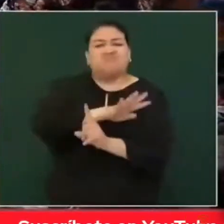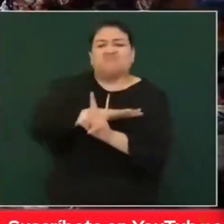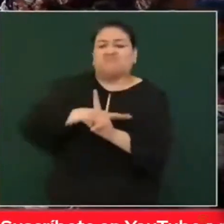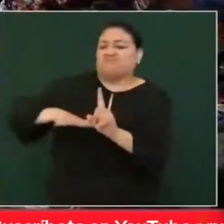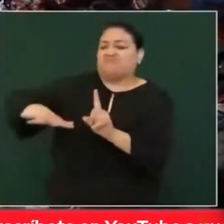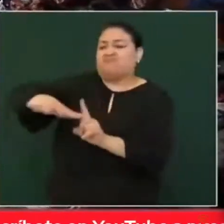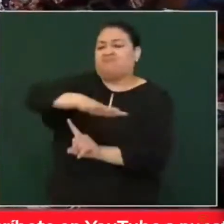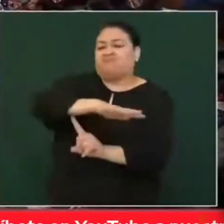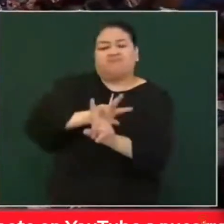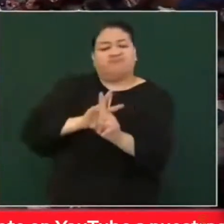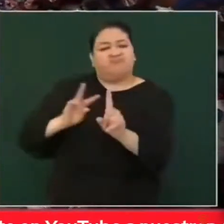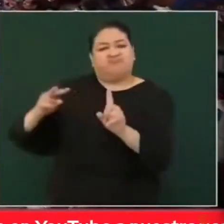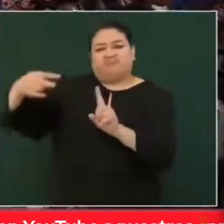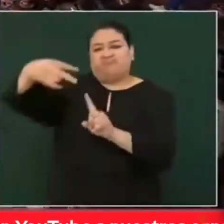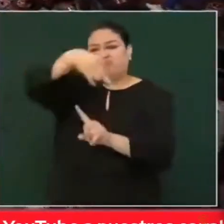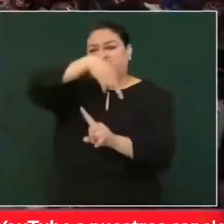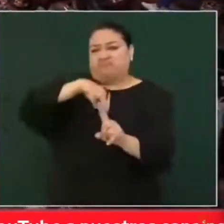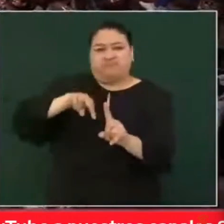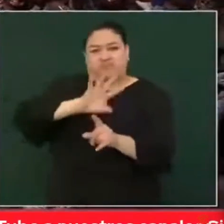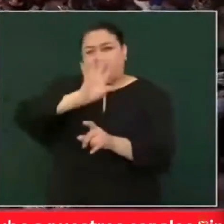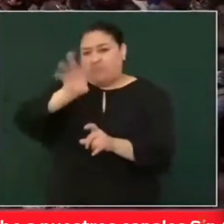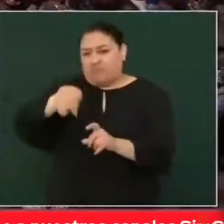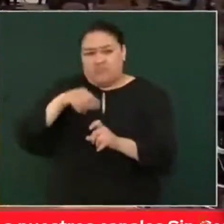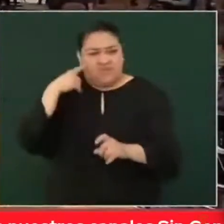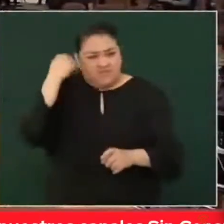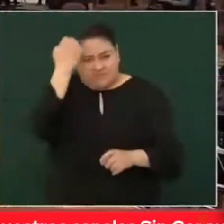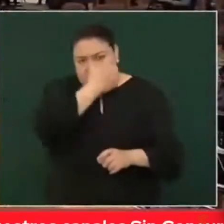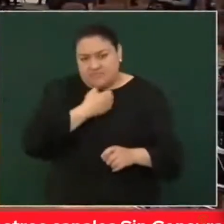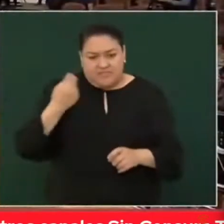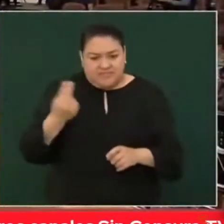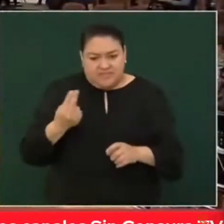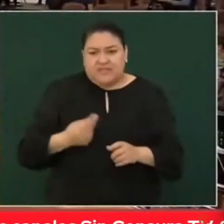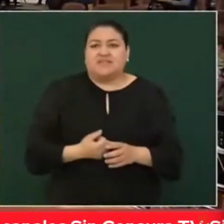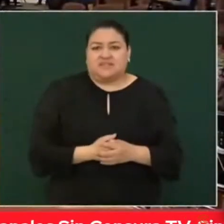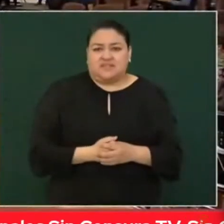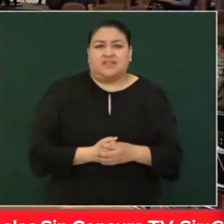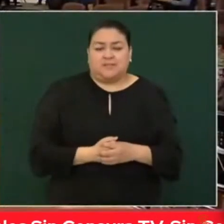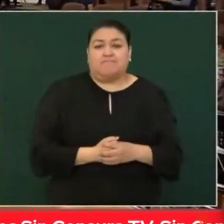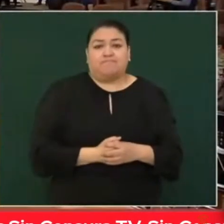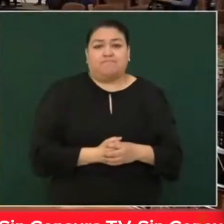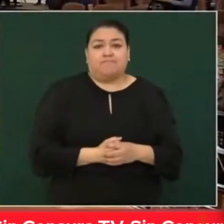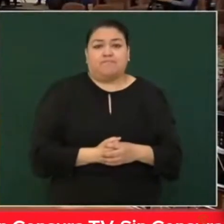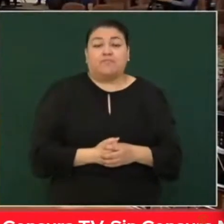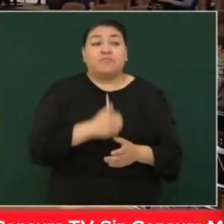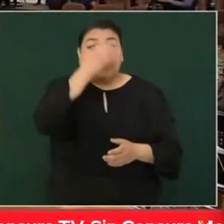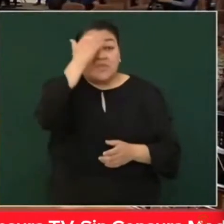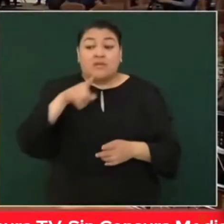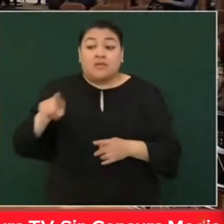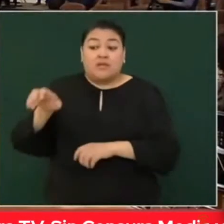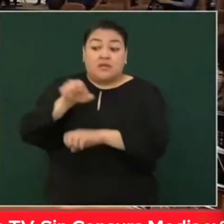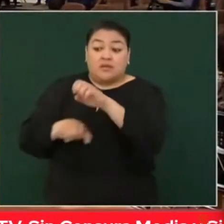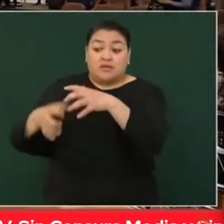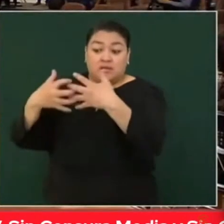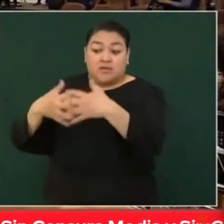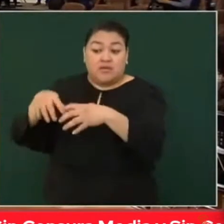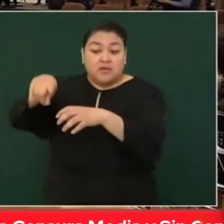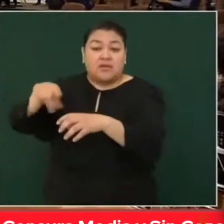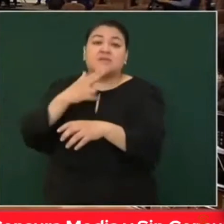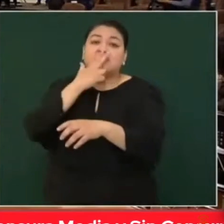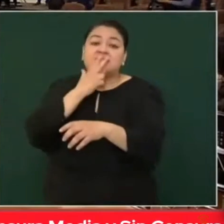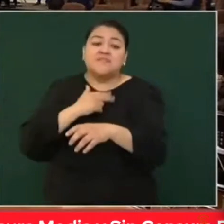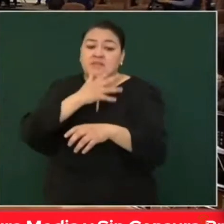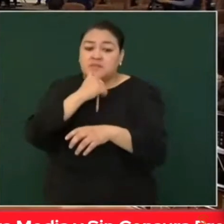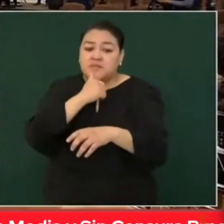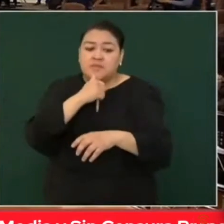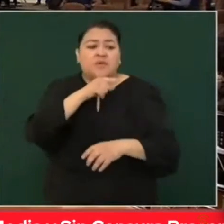en esos casos. Hay tres juicios perdidos por la empresa porque contamina, no limpia y no trabaja. A